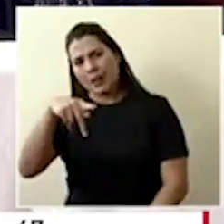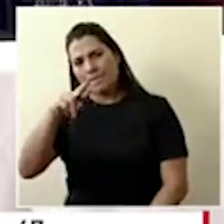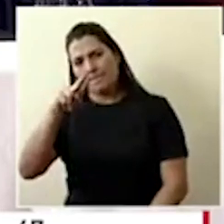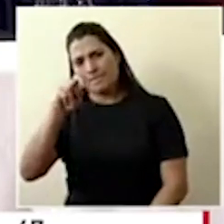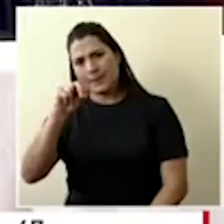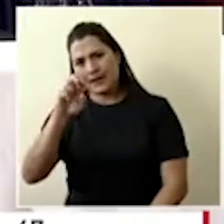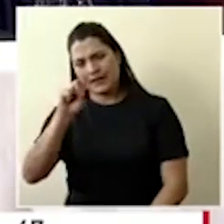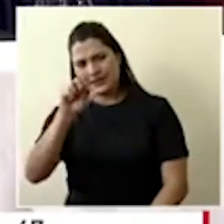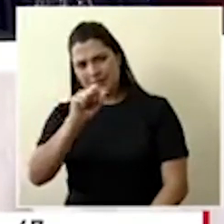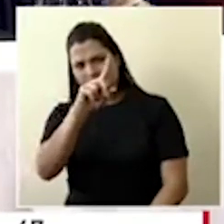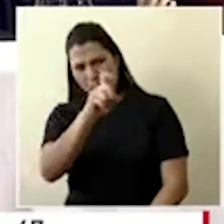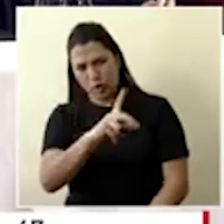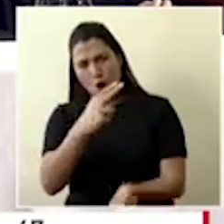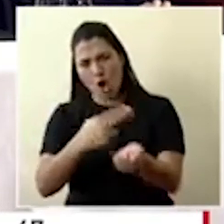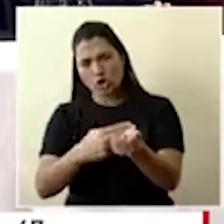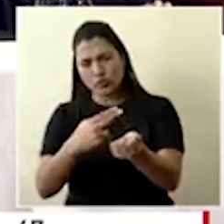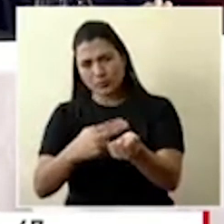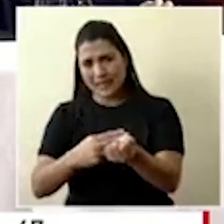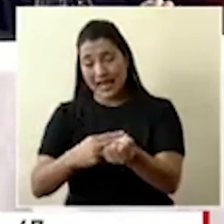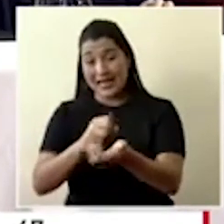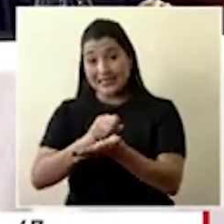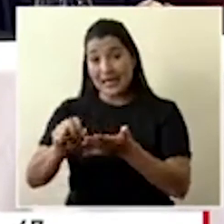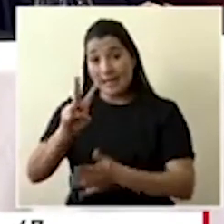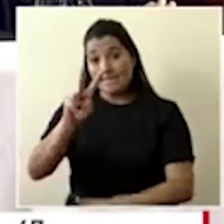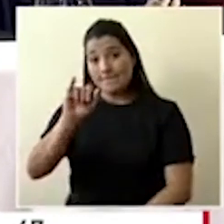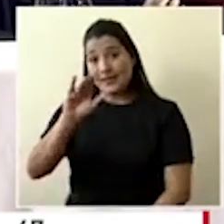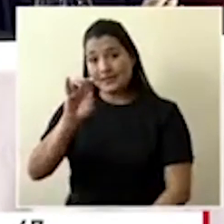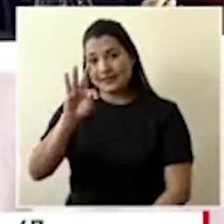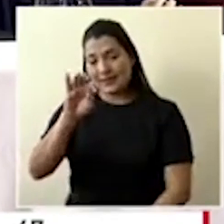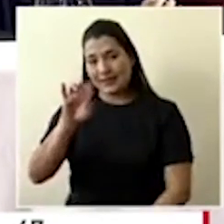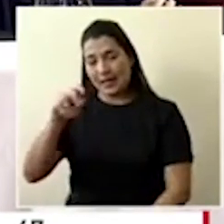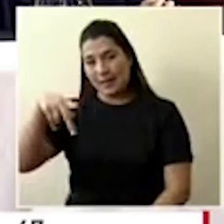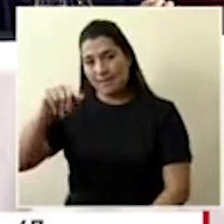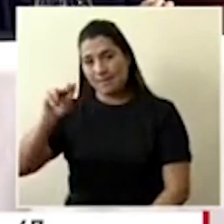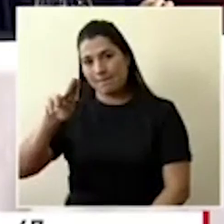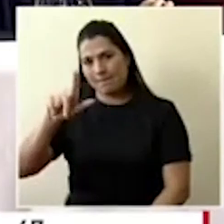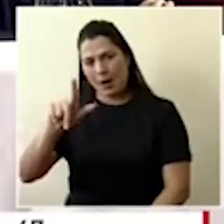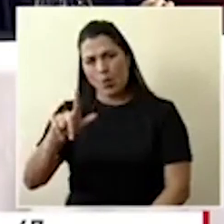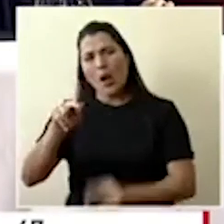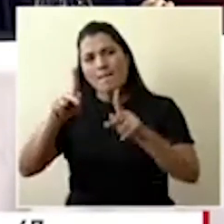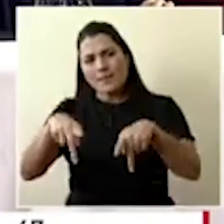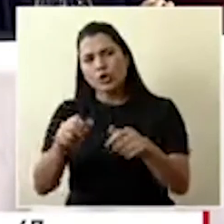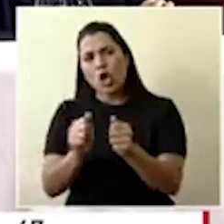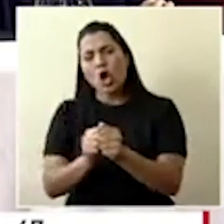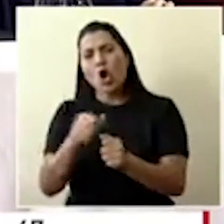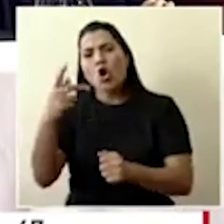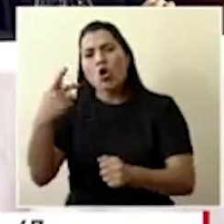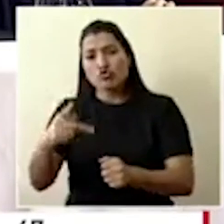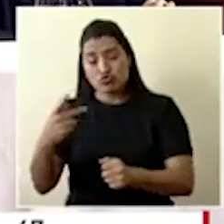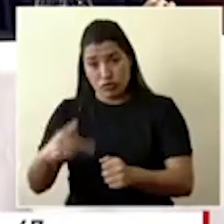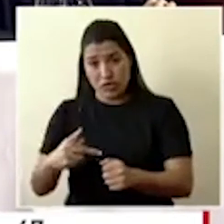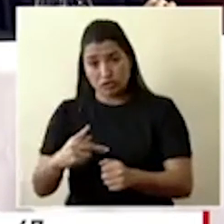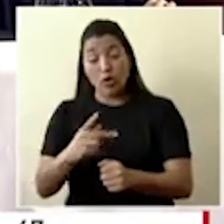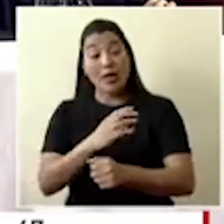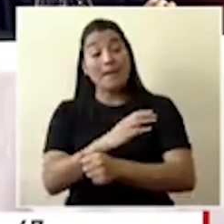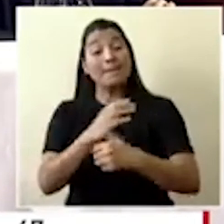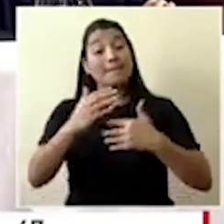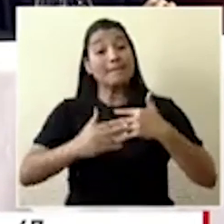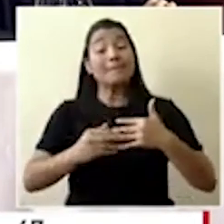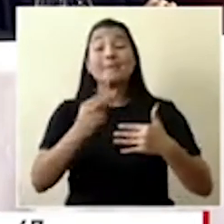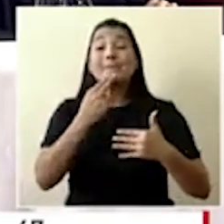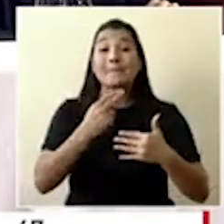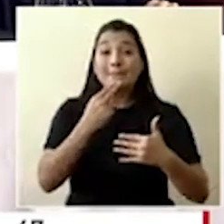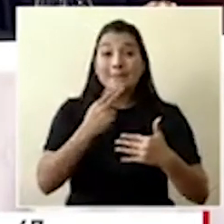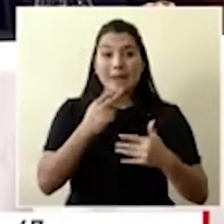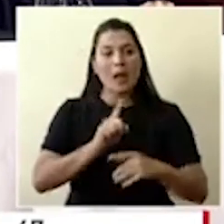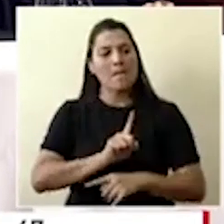en el Hospital San Vicente de Paul, en el servicio de ortopedia, pacientes en riesgo por diabetes u otra condición han ido al centro médico para su cita, pero se